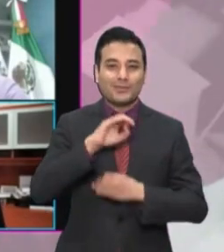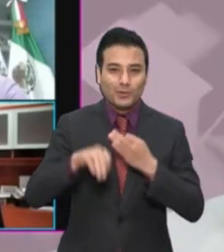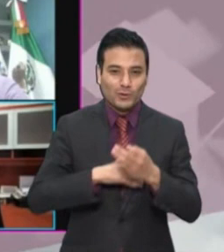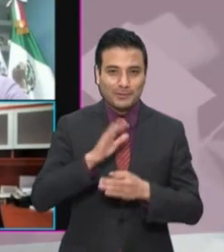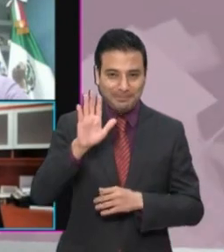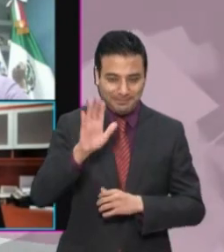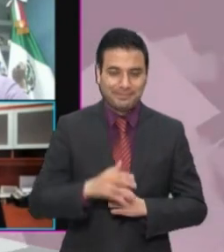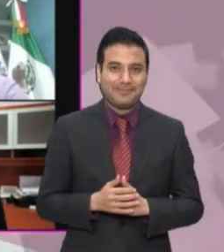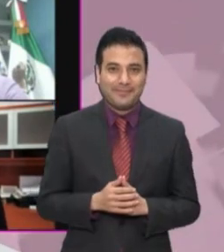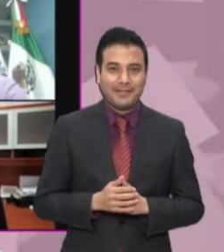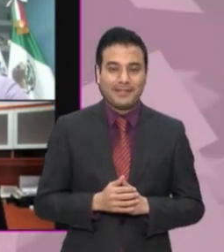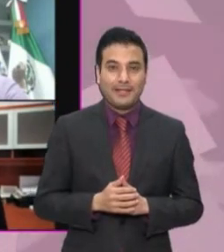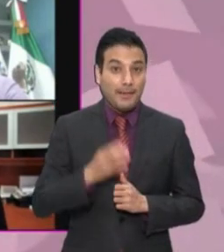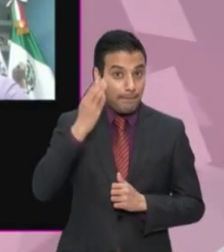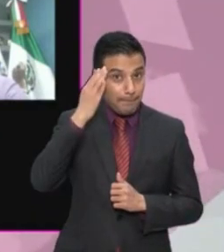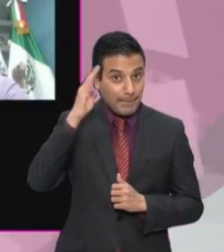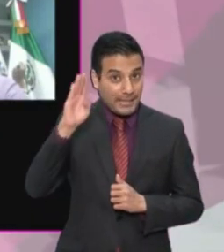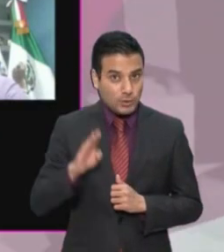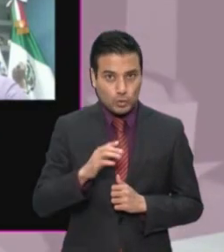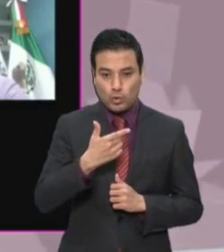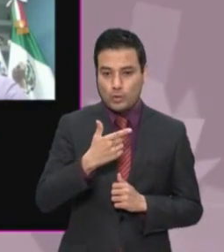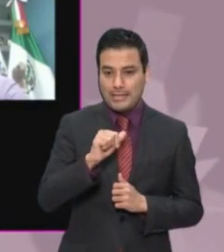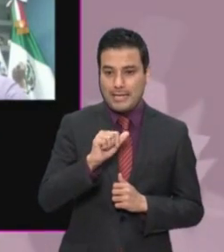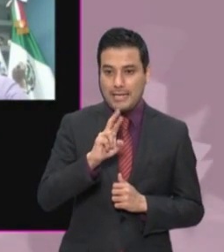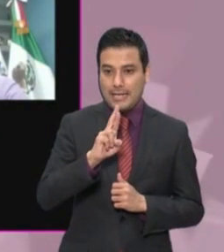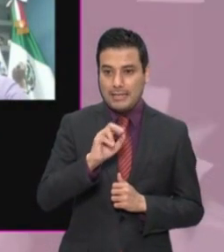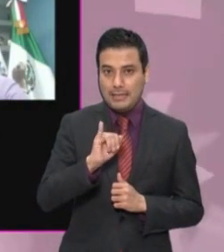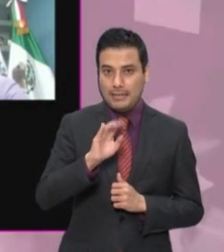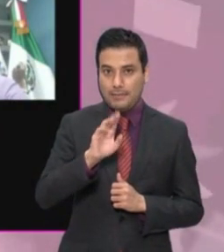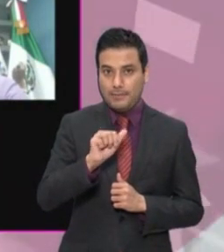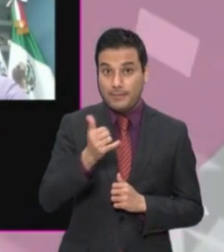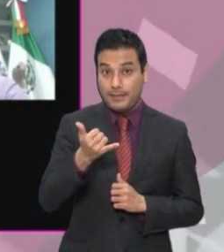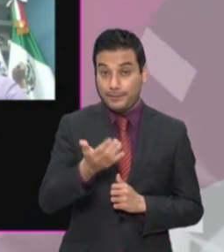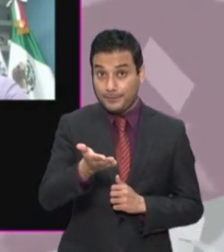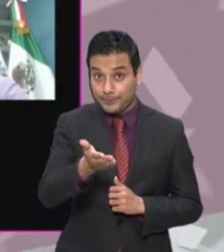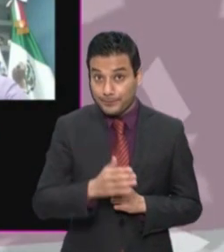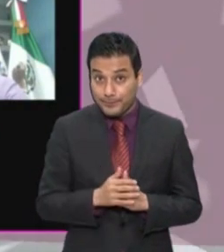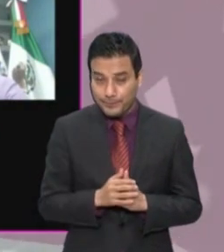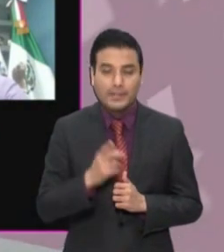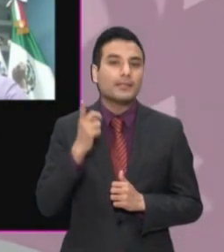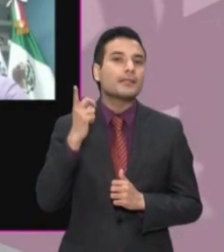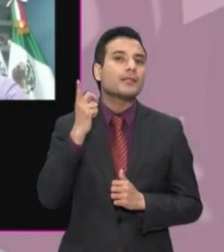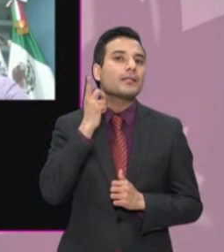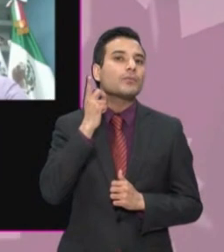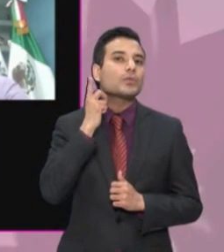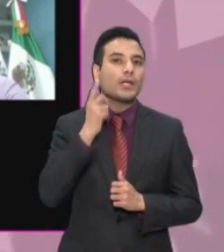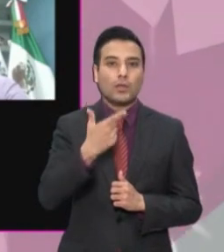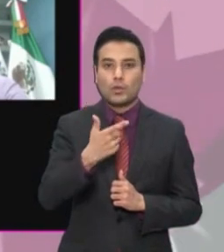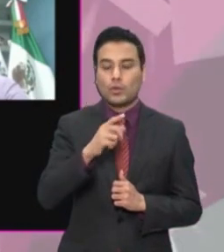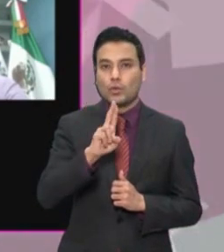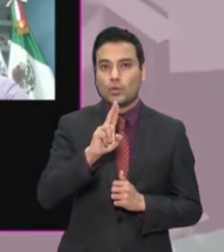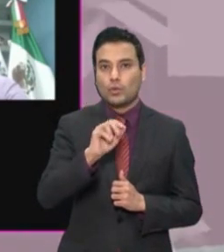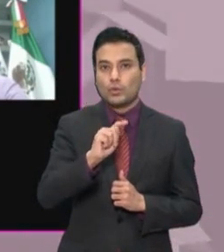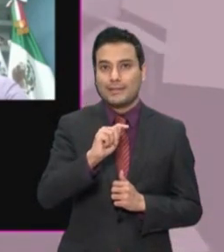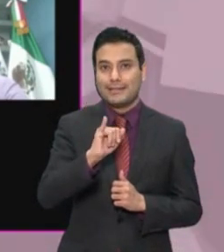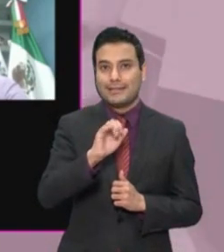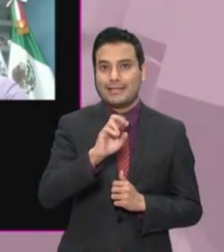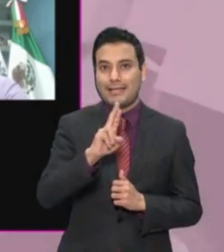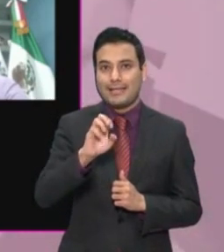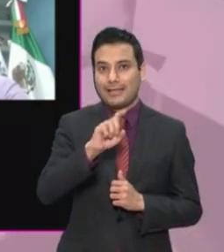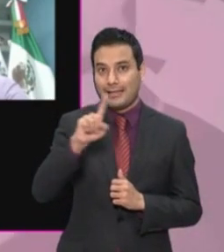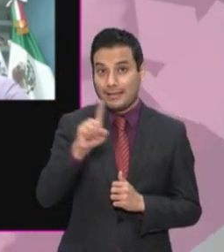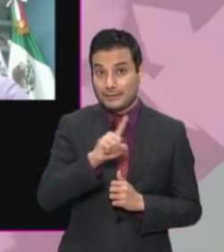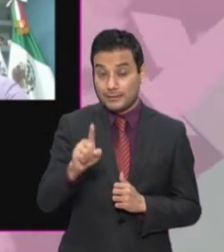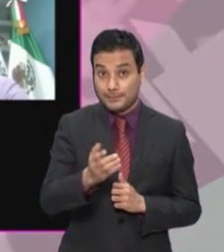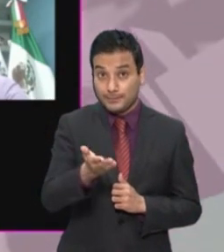algunos de los consejeros plantearon el retiro de la candidatura como sucedió con los abanderados morenistas de Michoacán y Guerrero. Sin embargo,